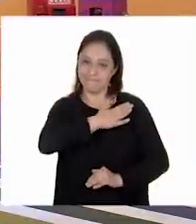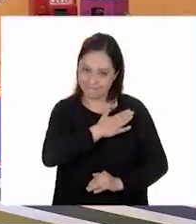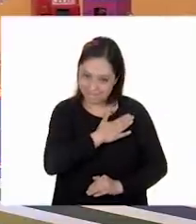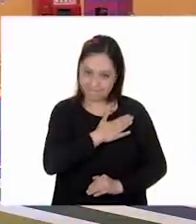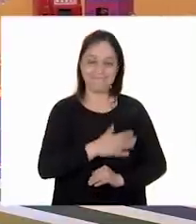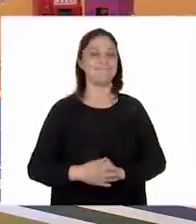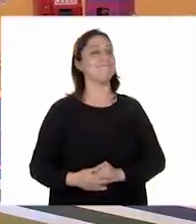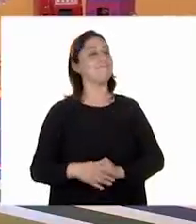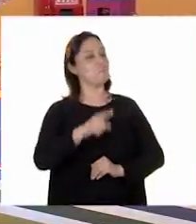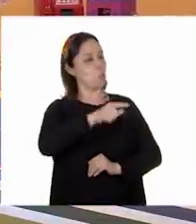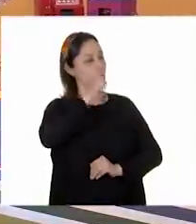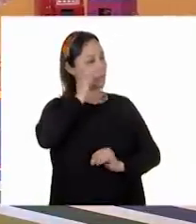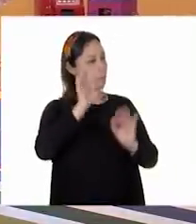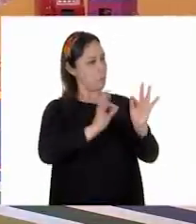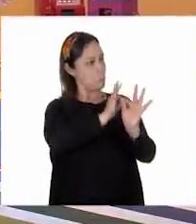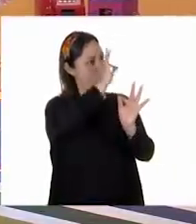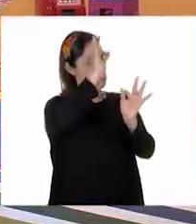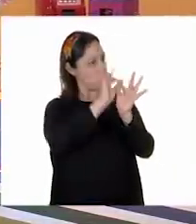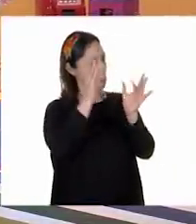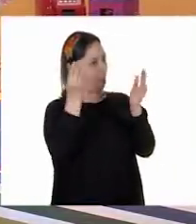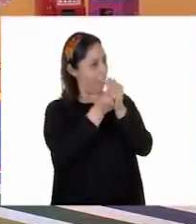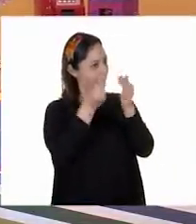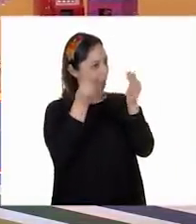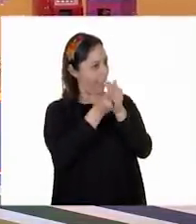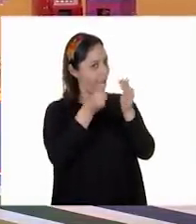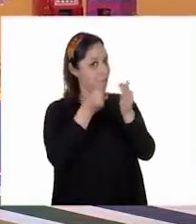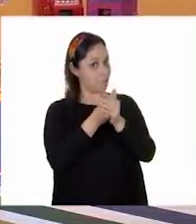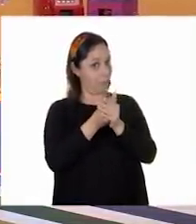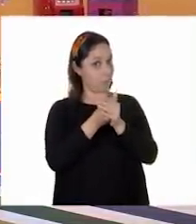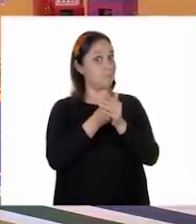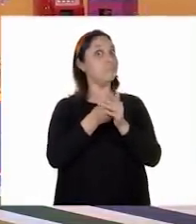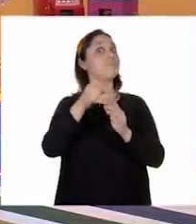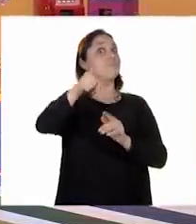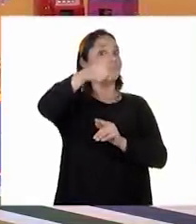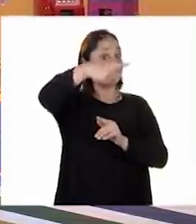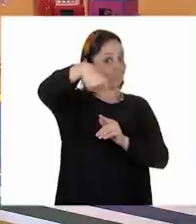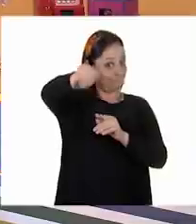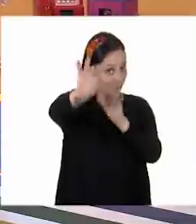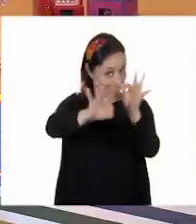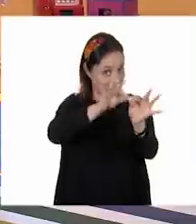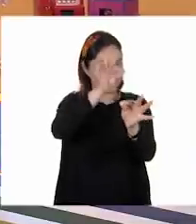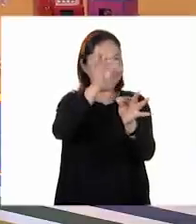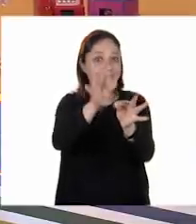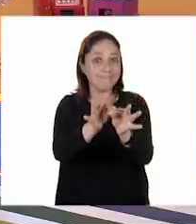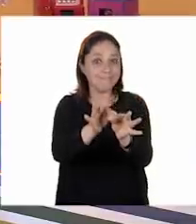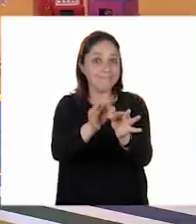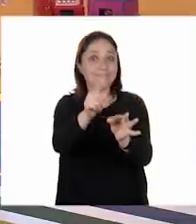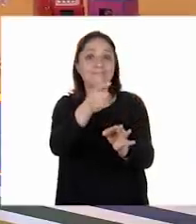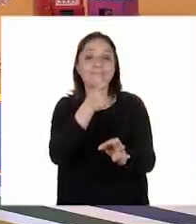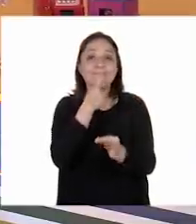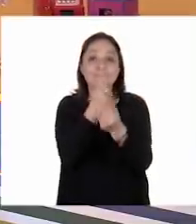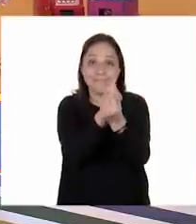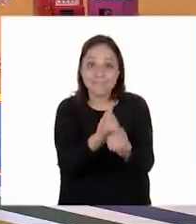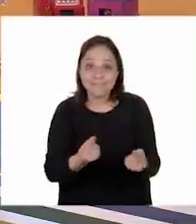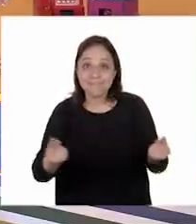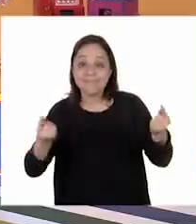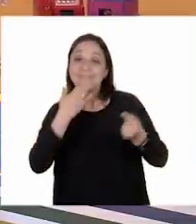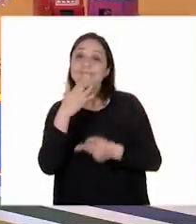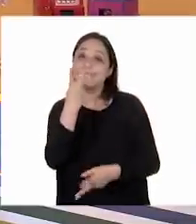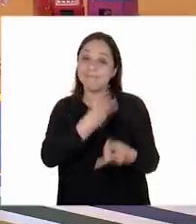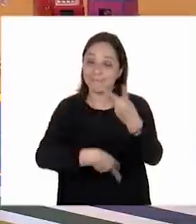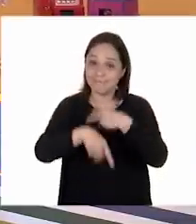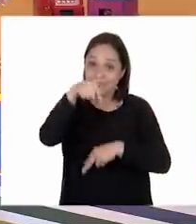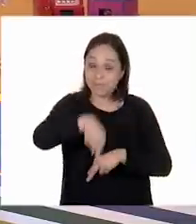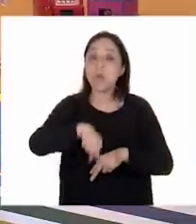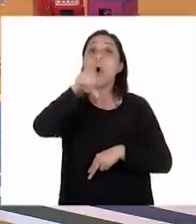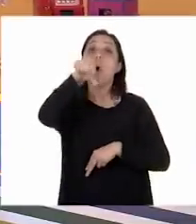el corazón, tú siempre tan puntual llegando a la clase y ya veo que también muy puntuales. Niñas, niños, bienvenidos. Y necesito